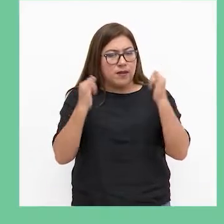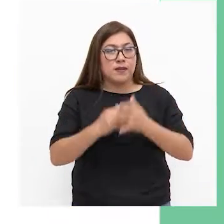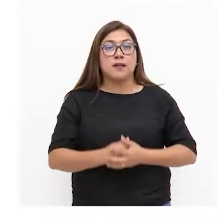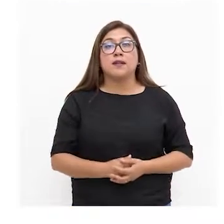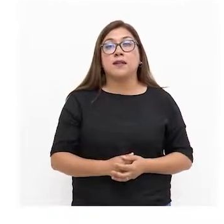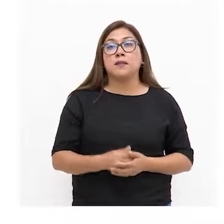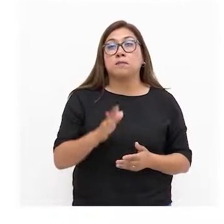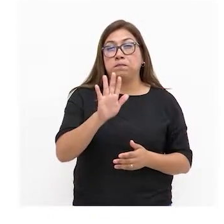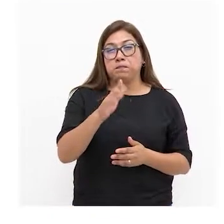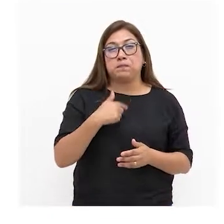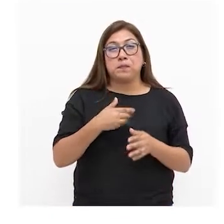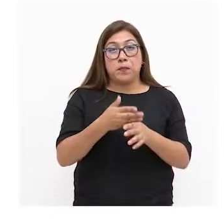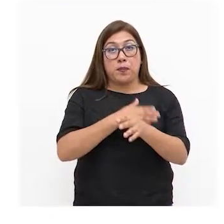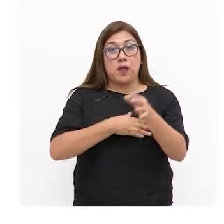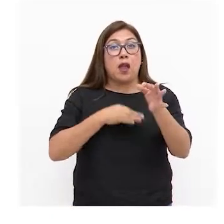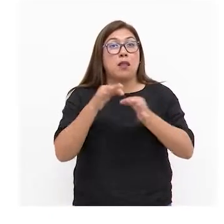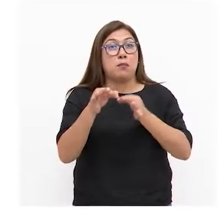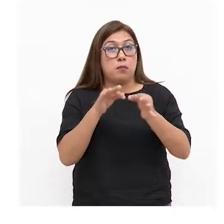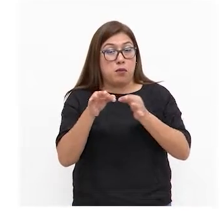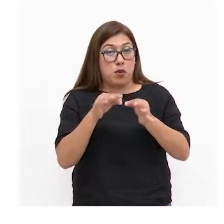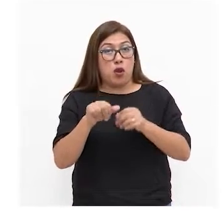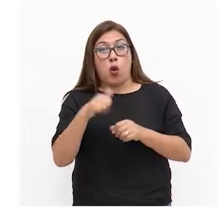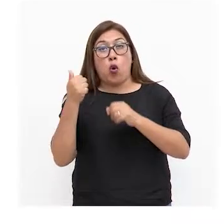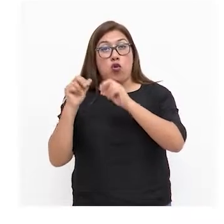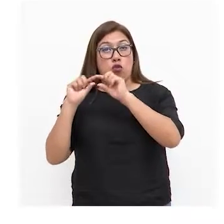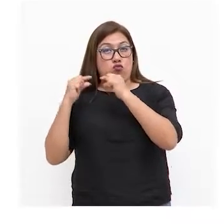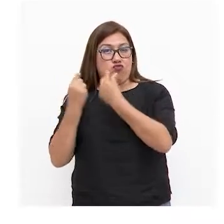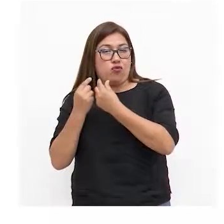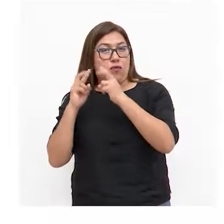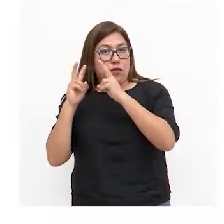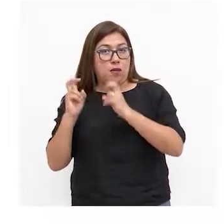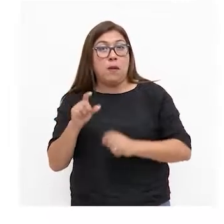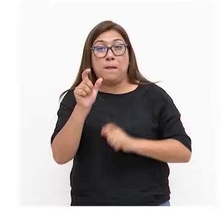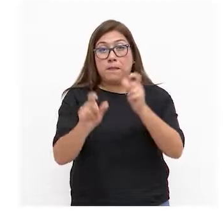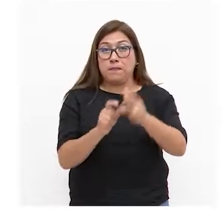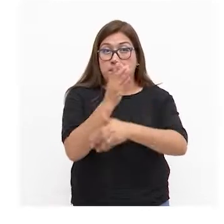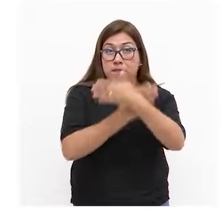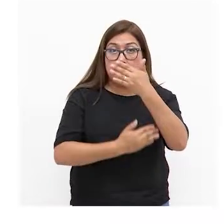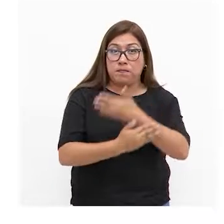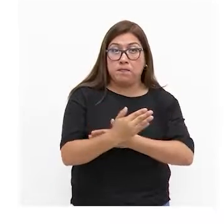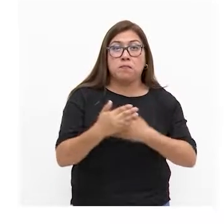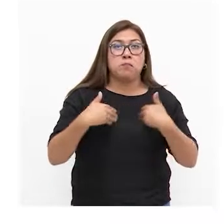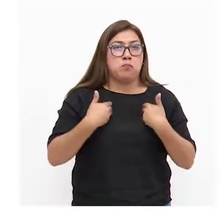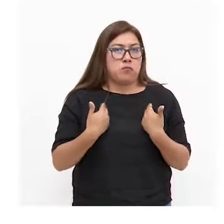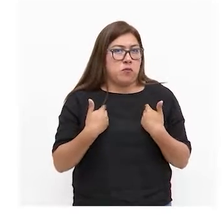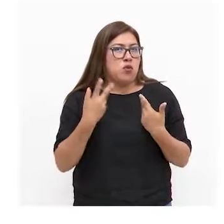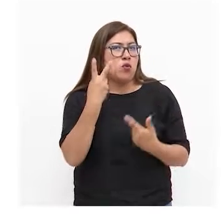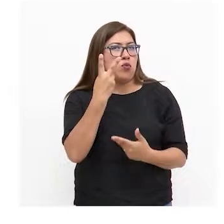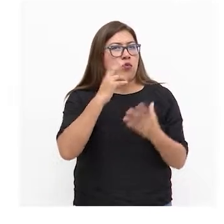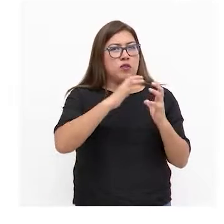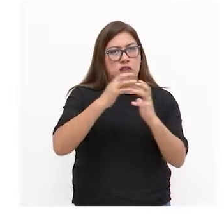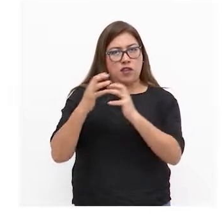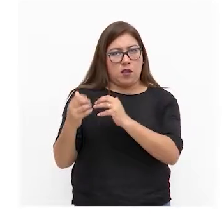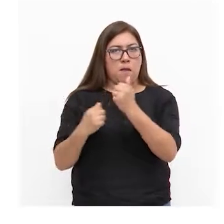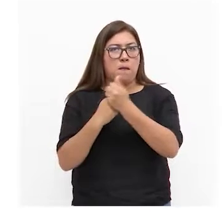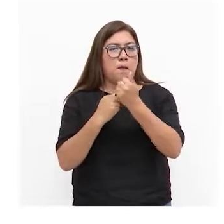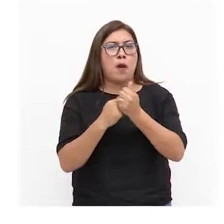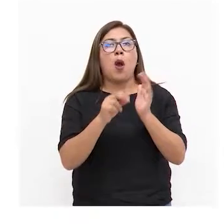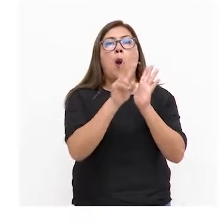como se ha explicado en módulos previos las personas con discapacidad pueden tener dos tipos de apoyo